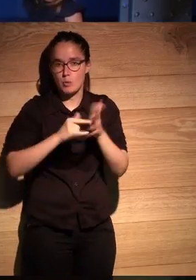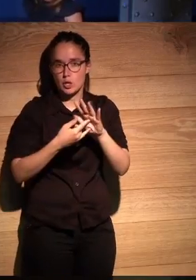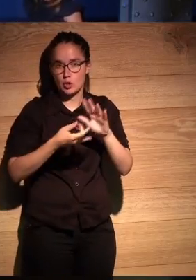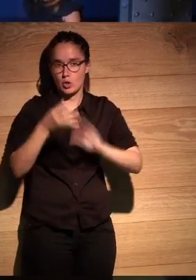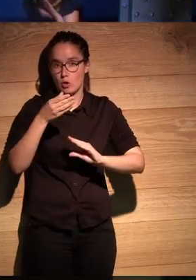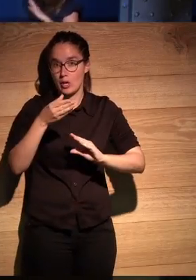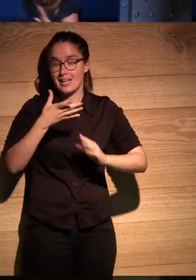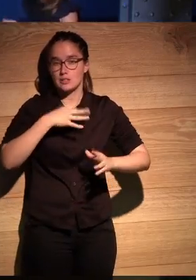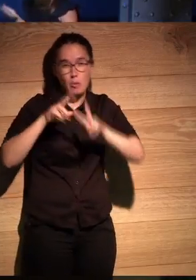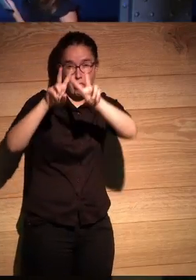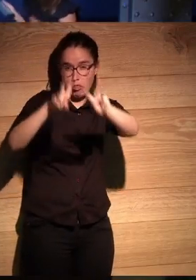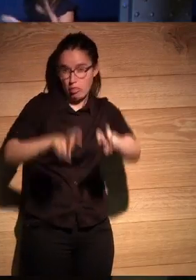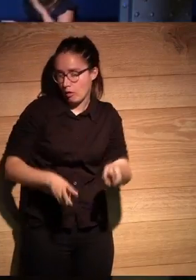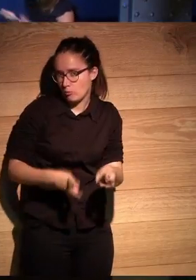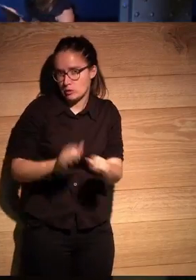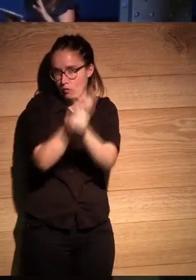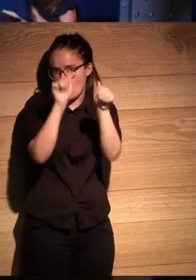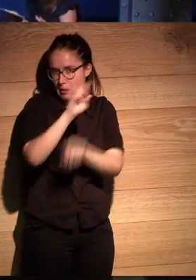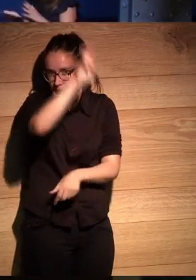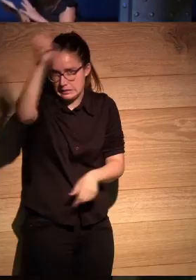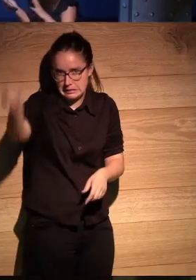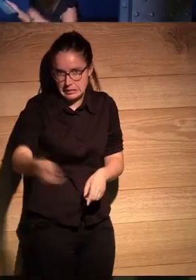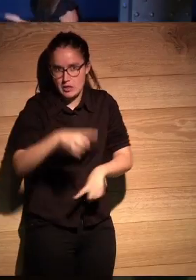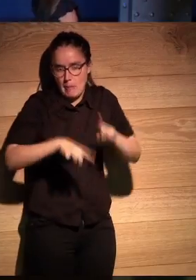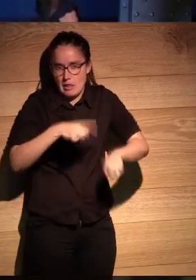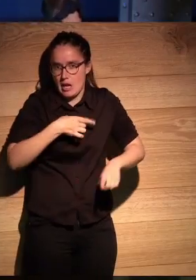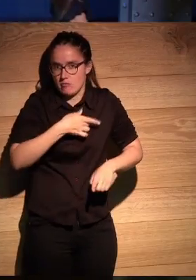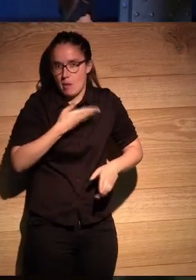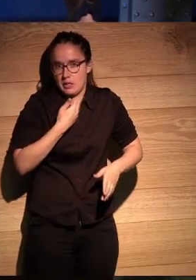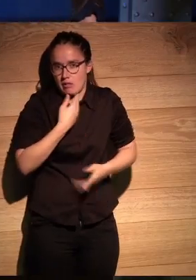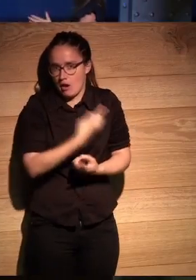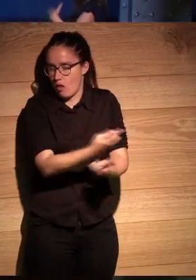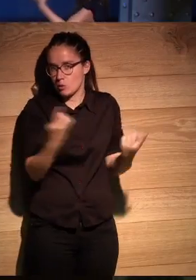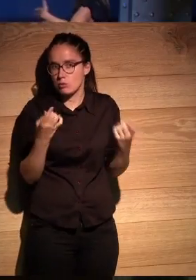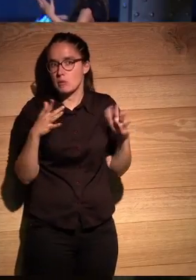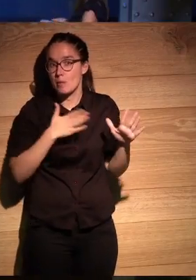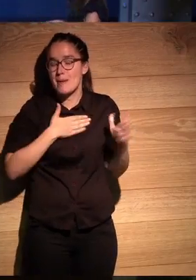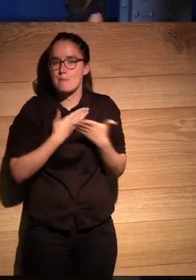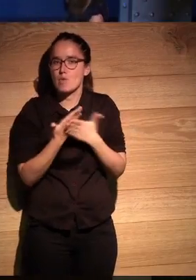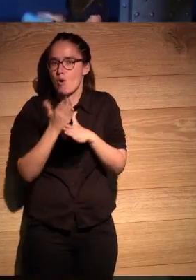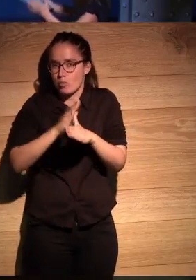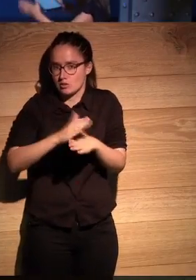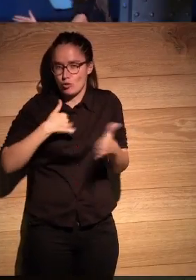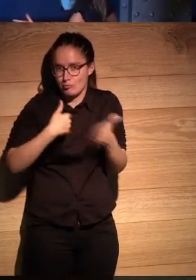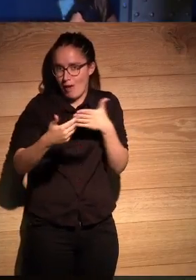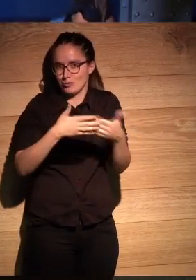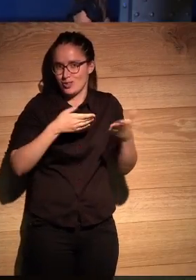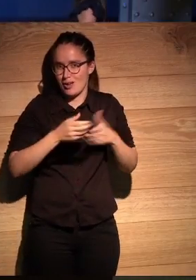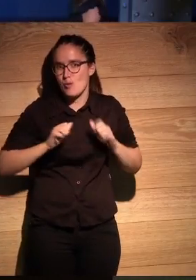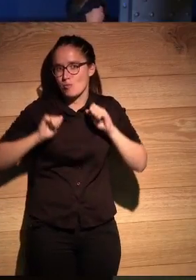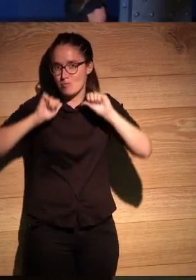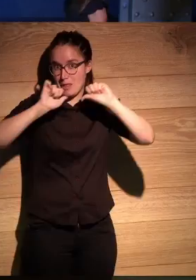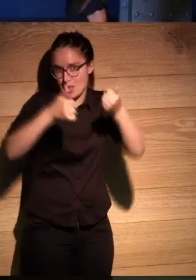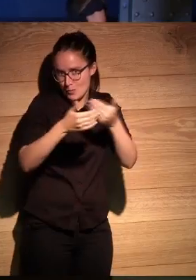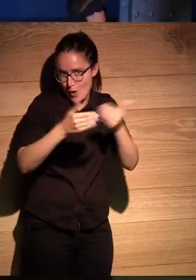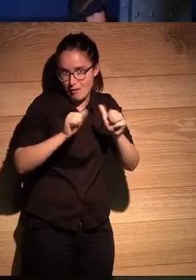puede explorar de el orden a partir del orden que uno quiera pero mi propuesta como autora es empezar